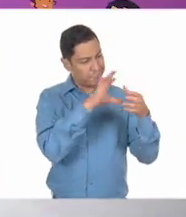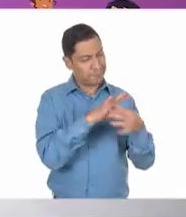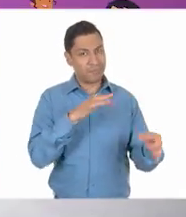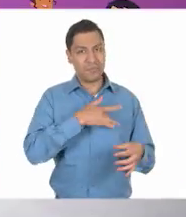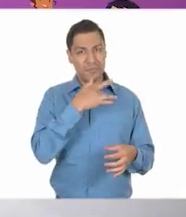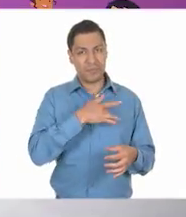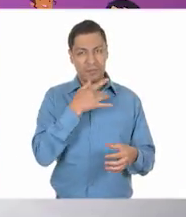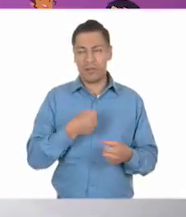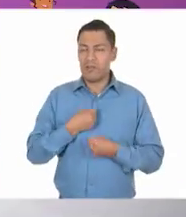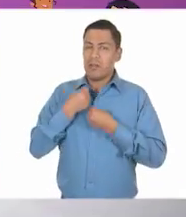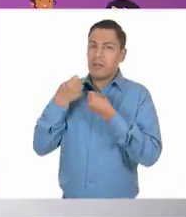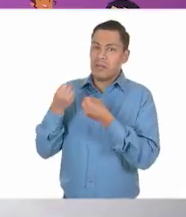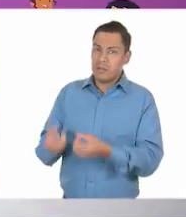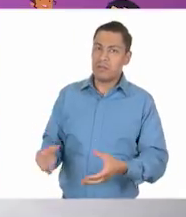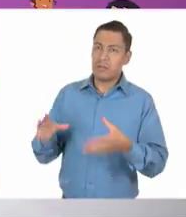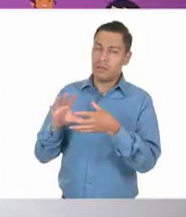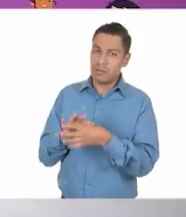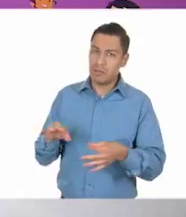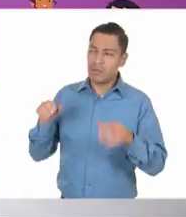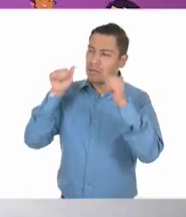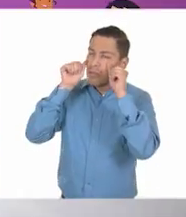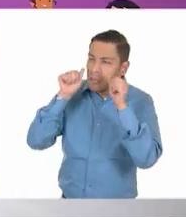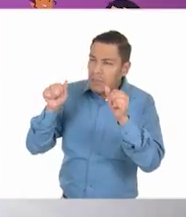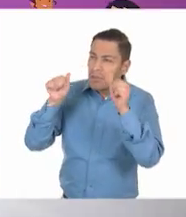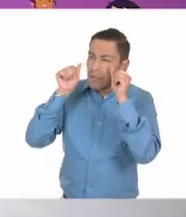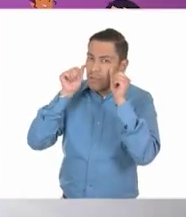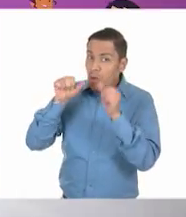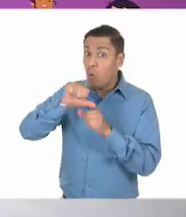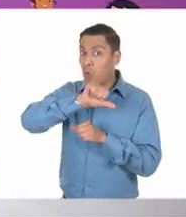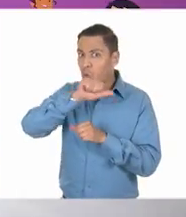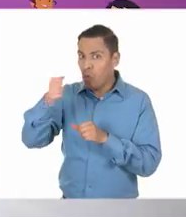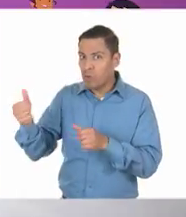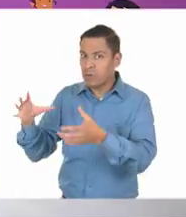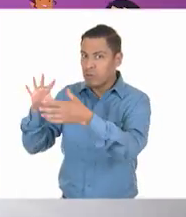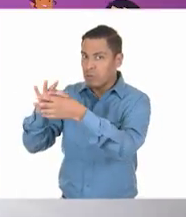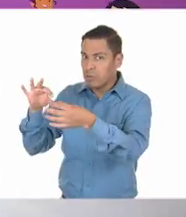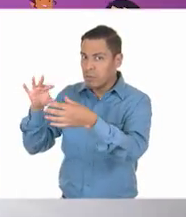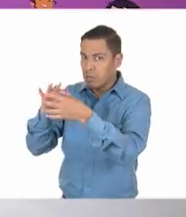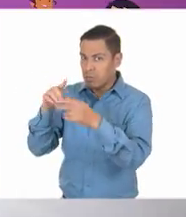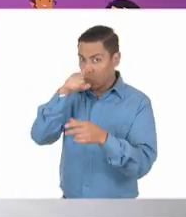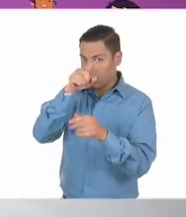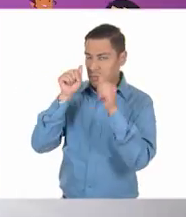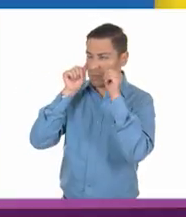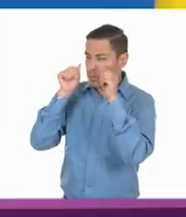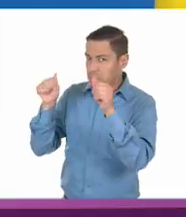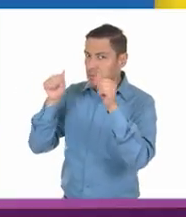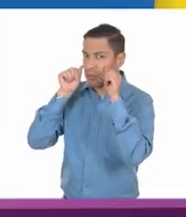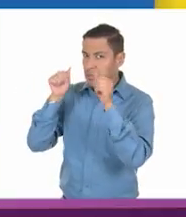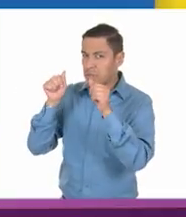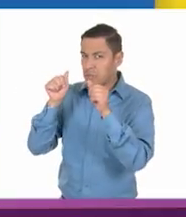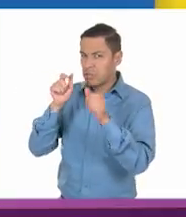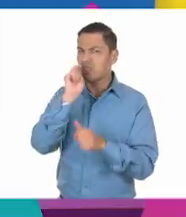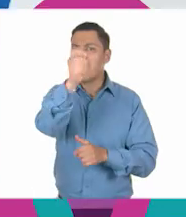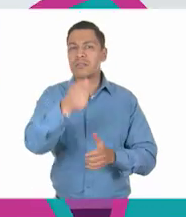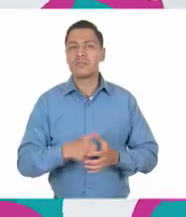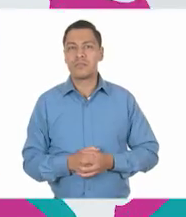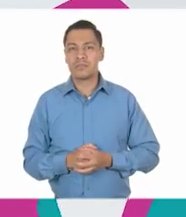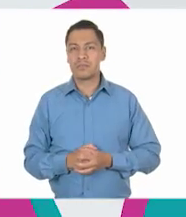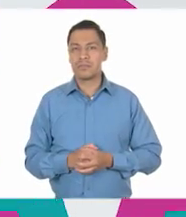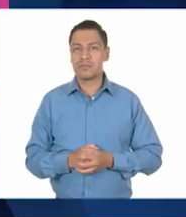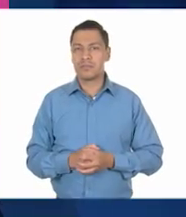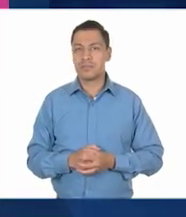opinamos y también escuchar lo que la otra persona siente y piensa. ¿Qué será? Una, dos, tres.